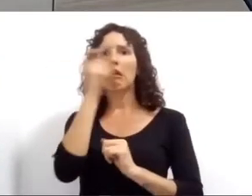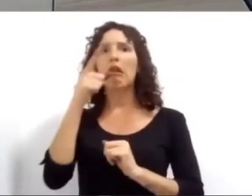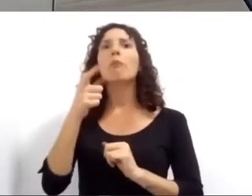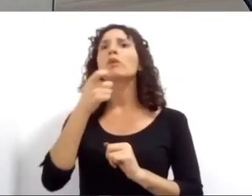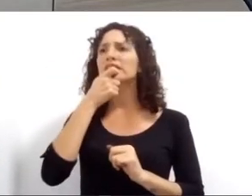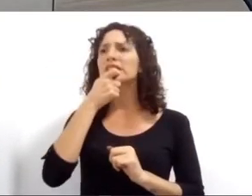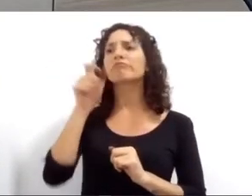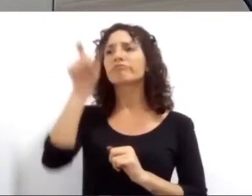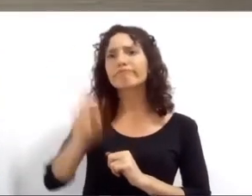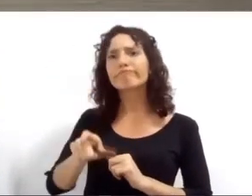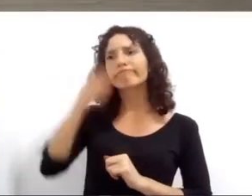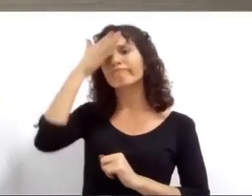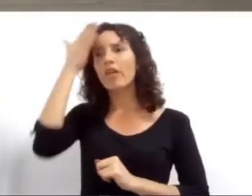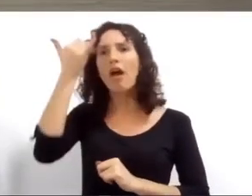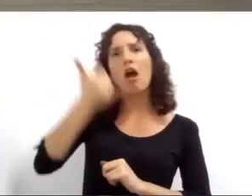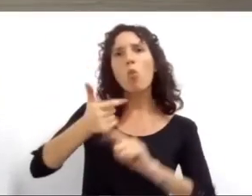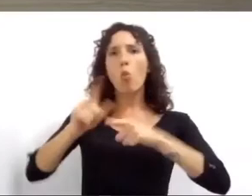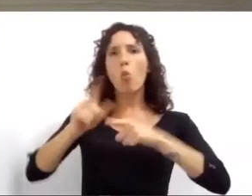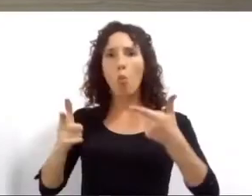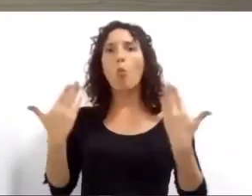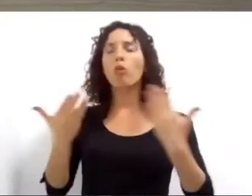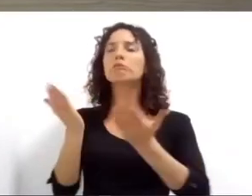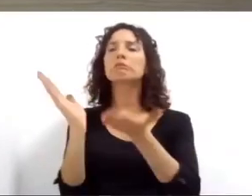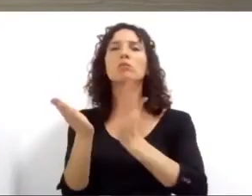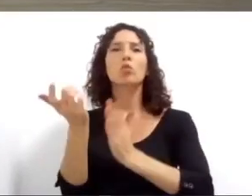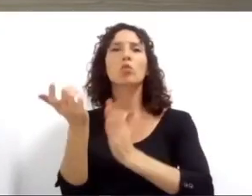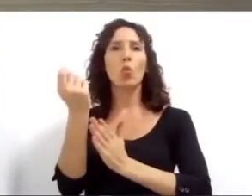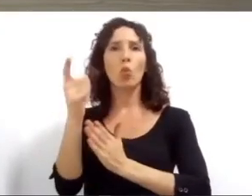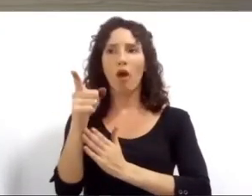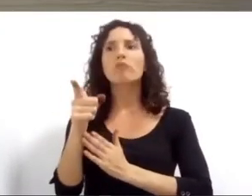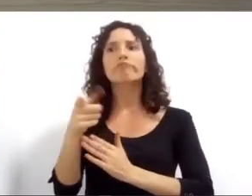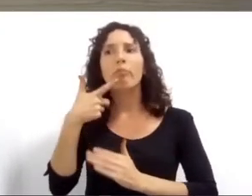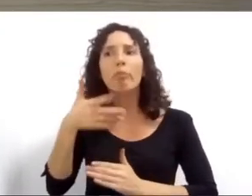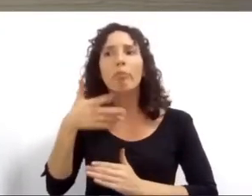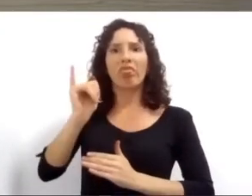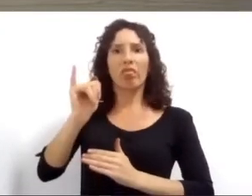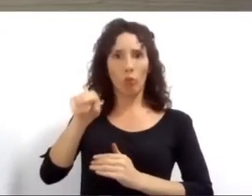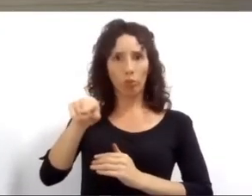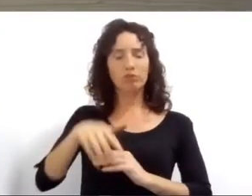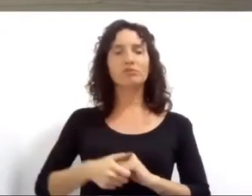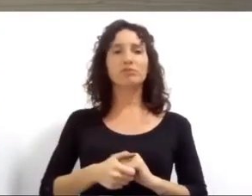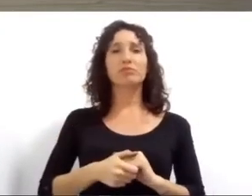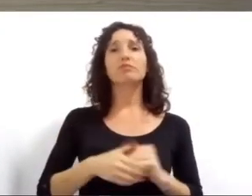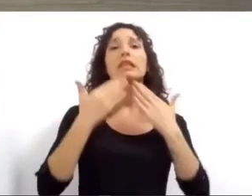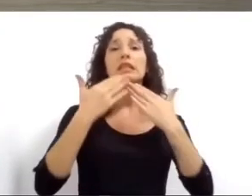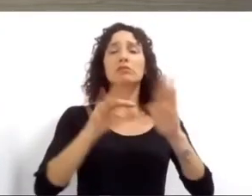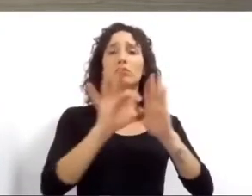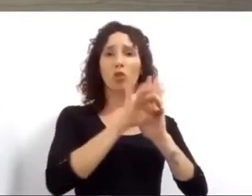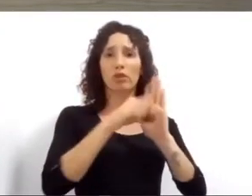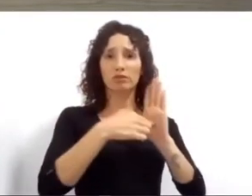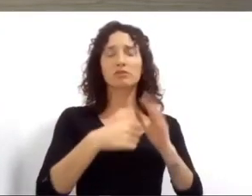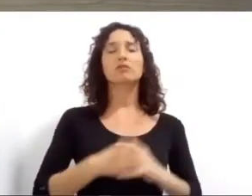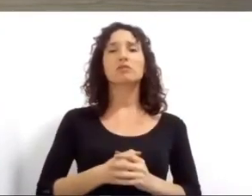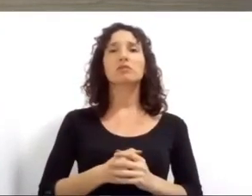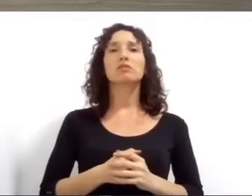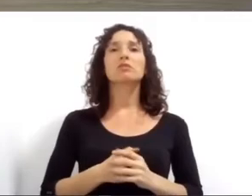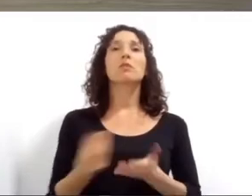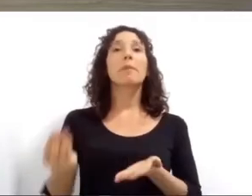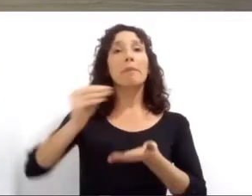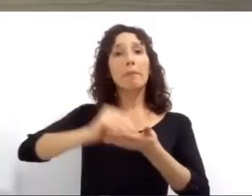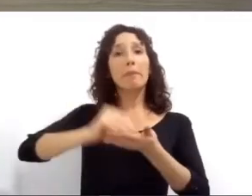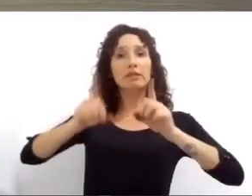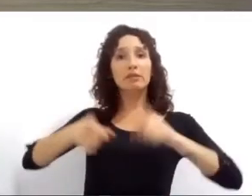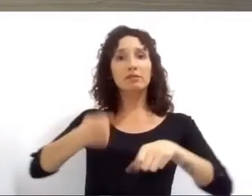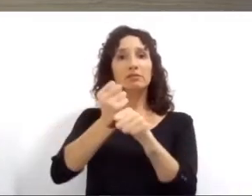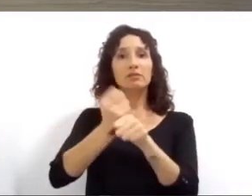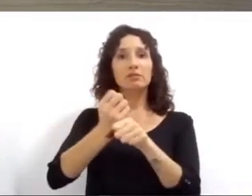tratamientos una lucha que apoyamos y que dimos juntos hoy es realidad también trabajamos especialmente con las vecinales